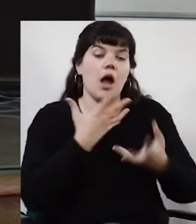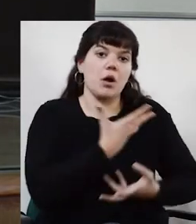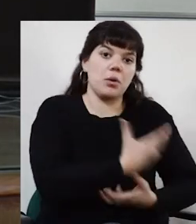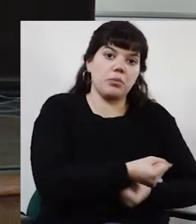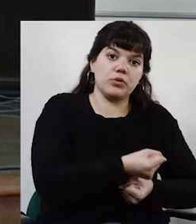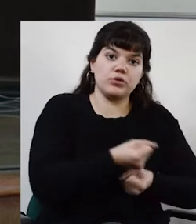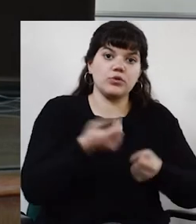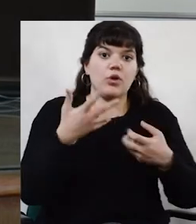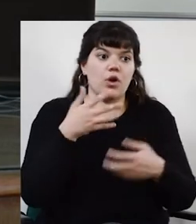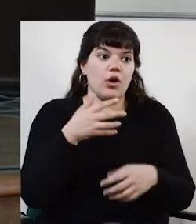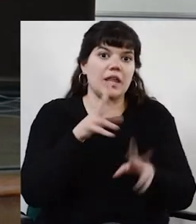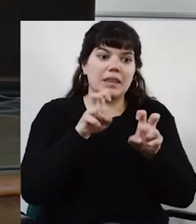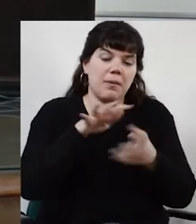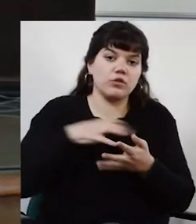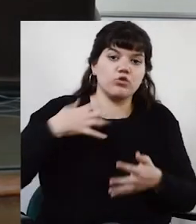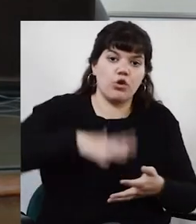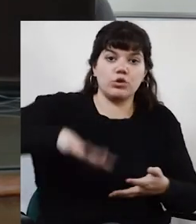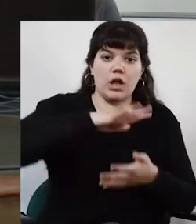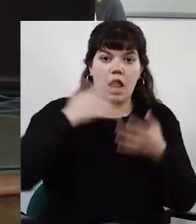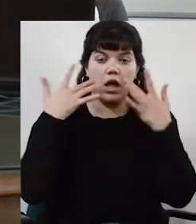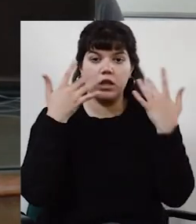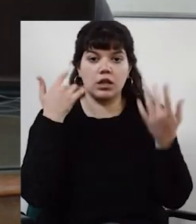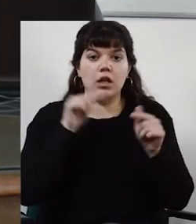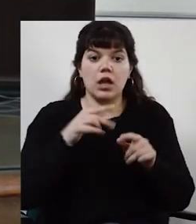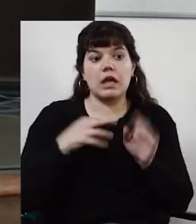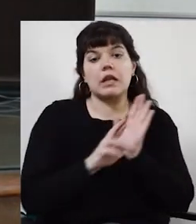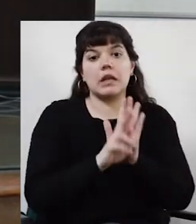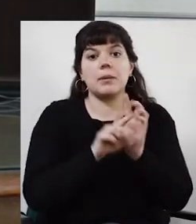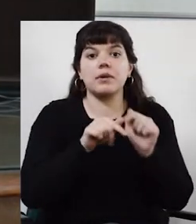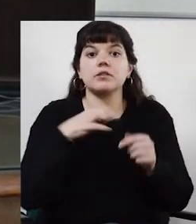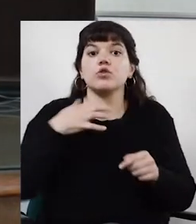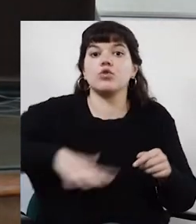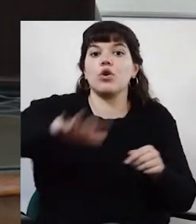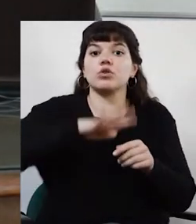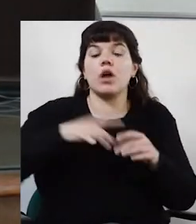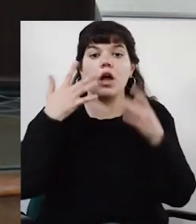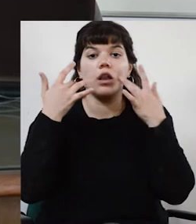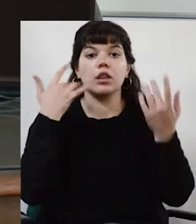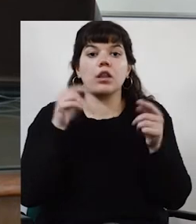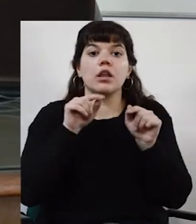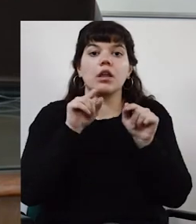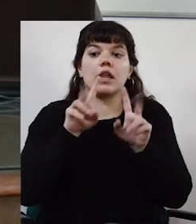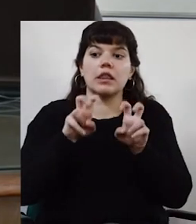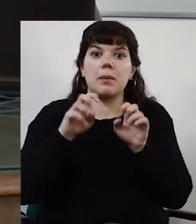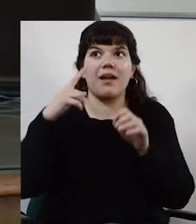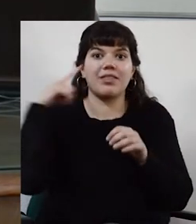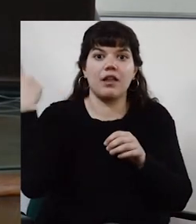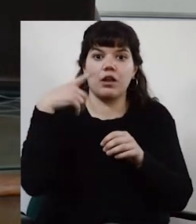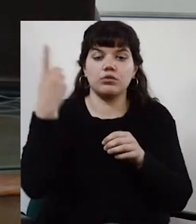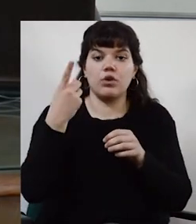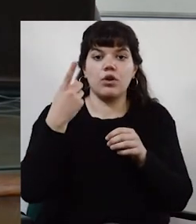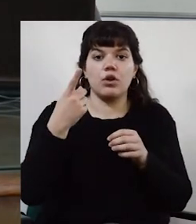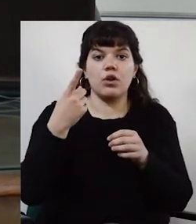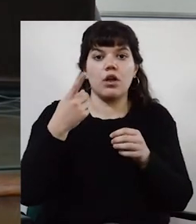Instituto EMBA y del área social y artística, representante del área social y artística en la Comisión de Asuntos Internacionales,